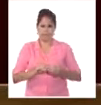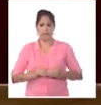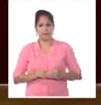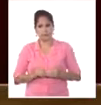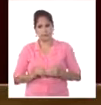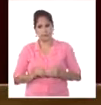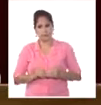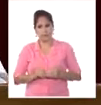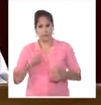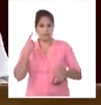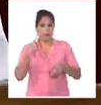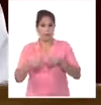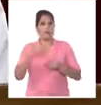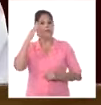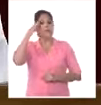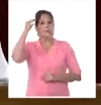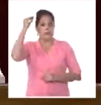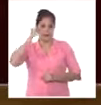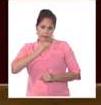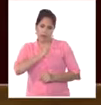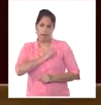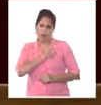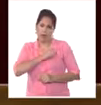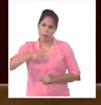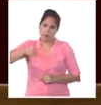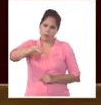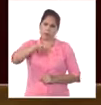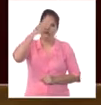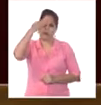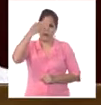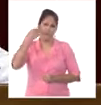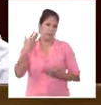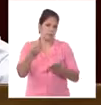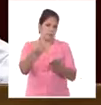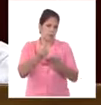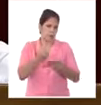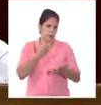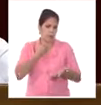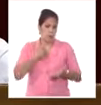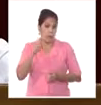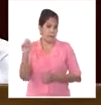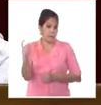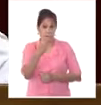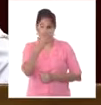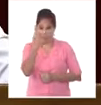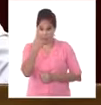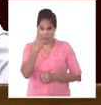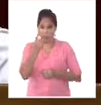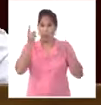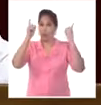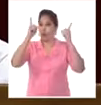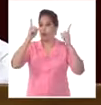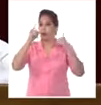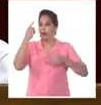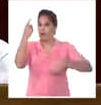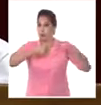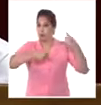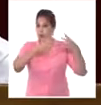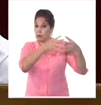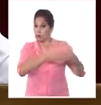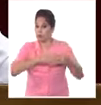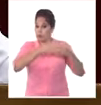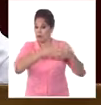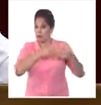¿Qué reconocemos y qué queremos agradecerles? Bueno, en primer lugar, que frente a esta política agresiva del imperio,